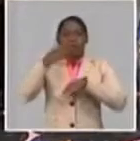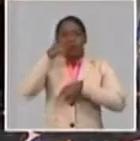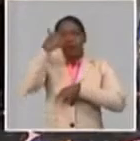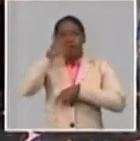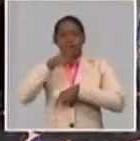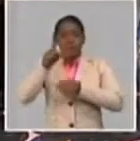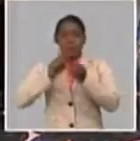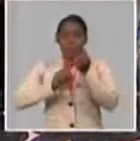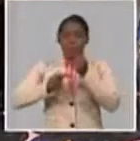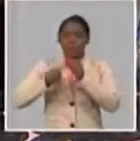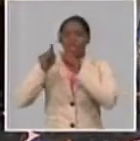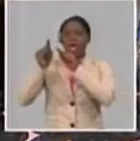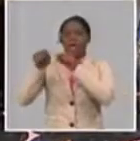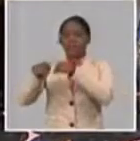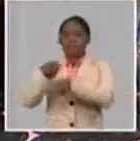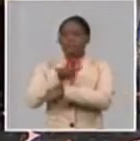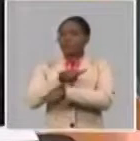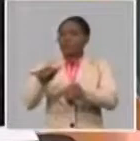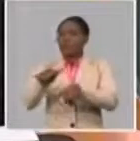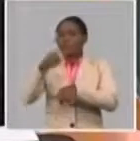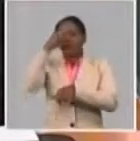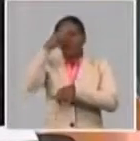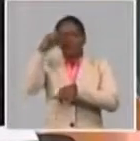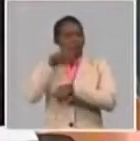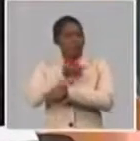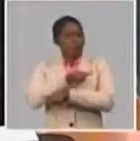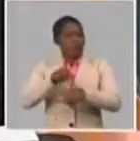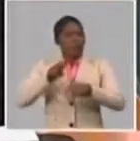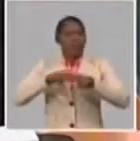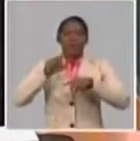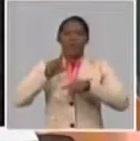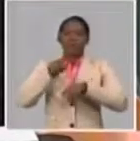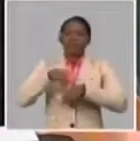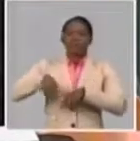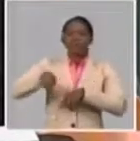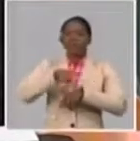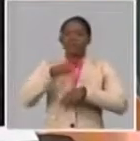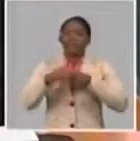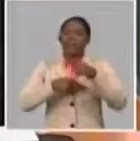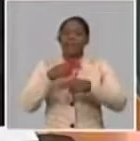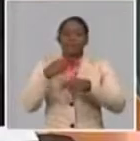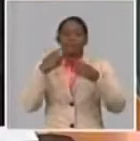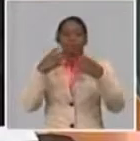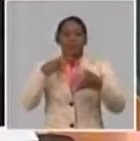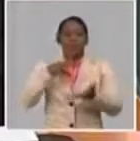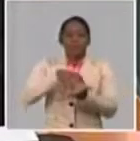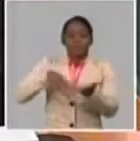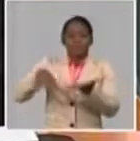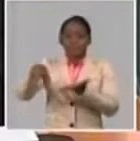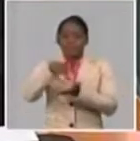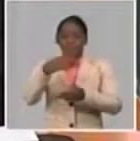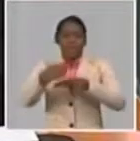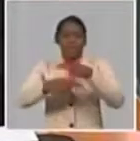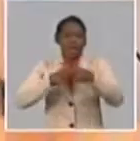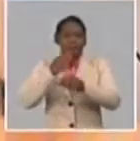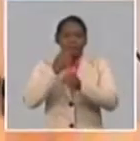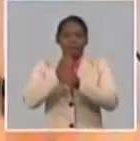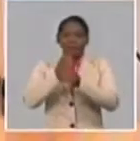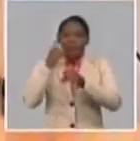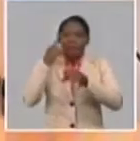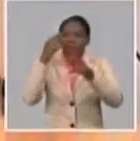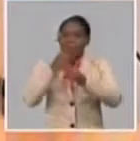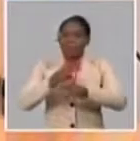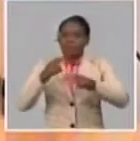eventos, ahí también, en Santispíritu, en Holguín. Y es importante cómo estos centros de aislamiento se han